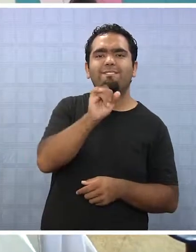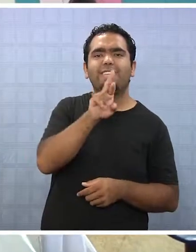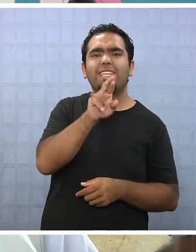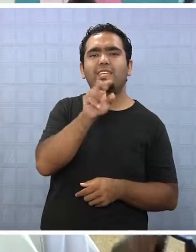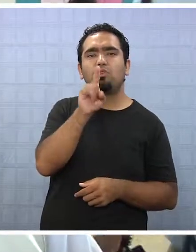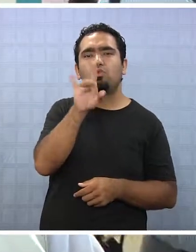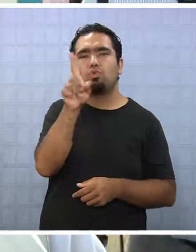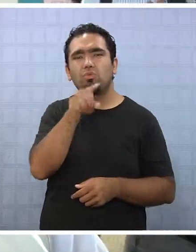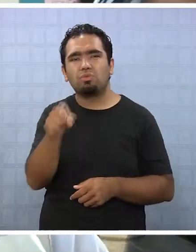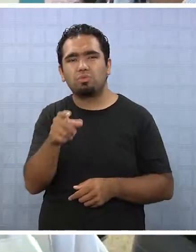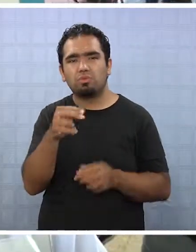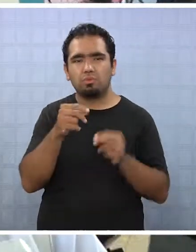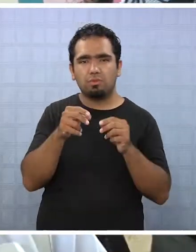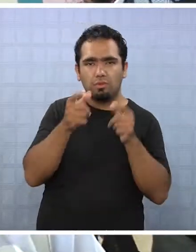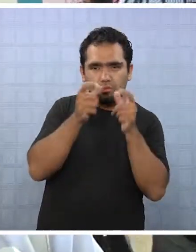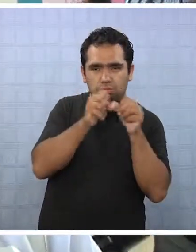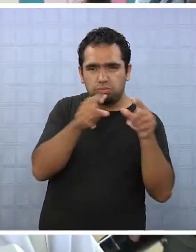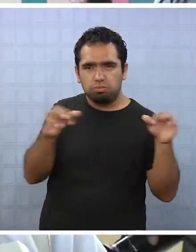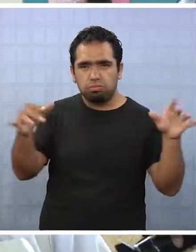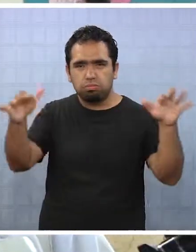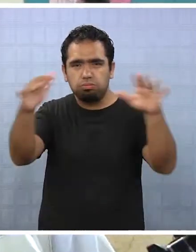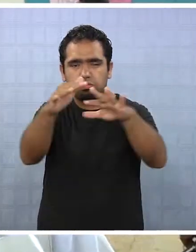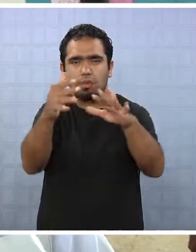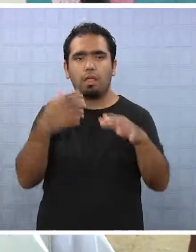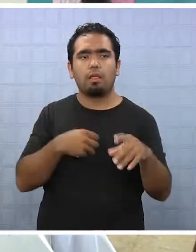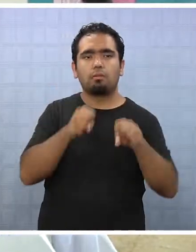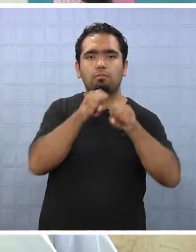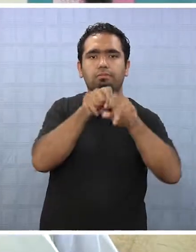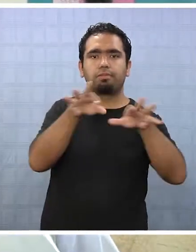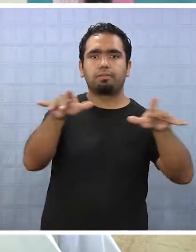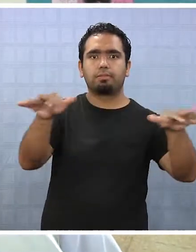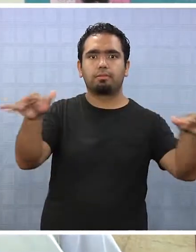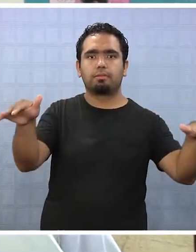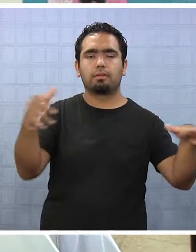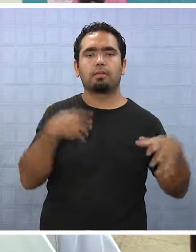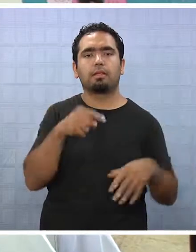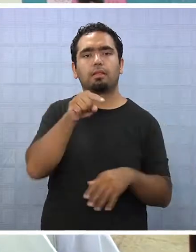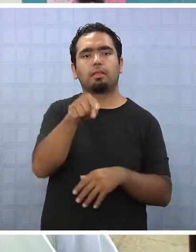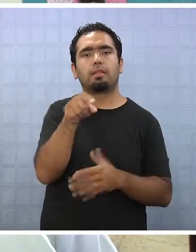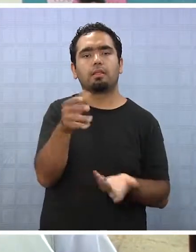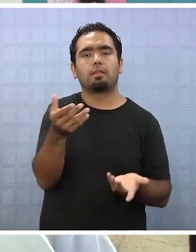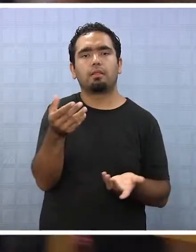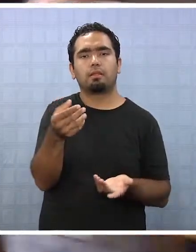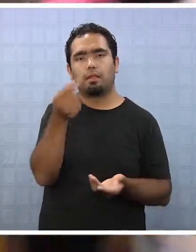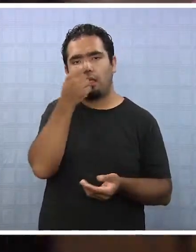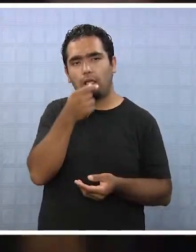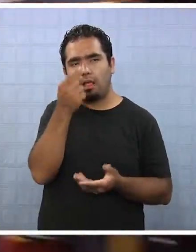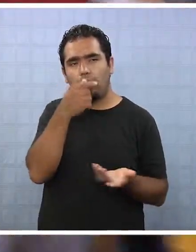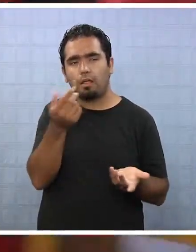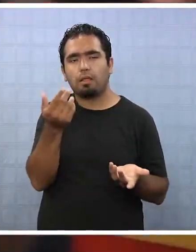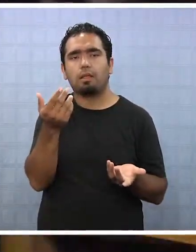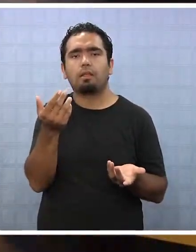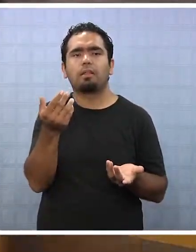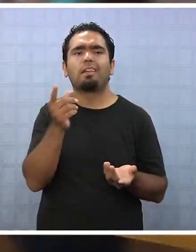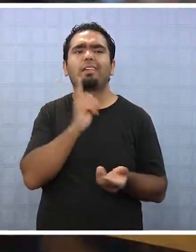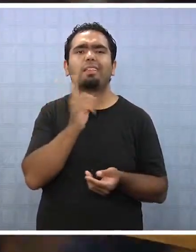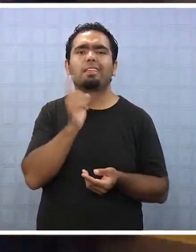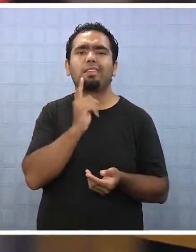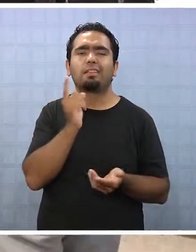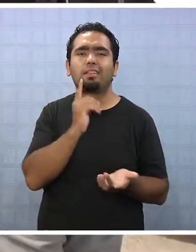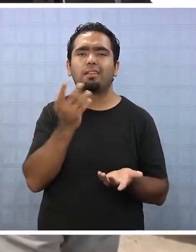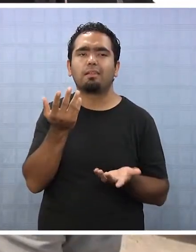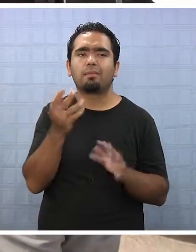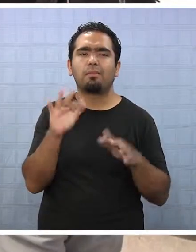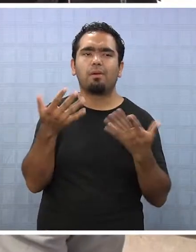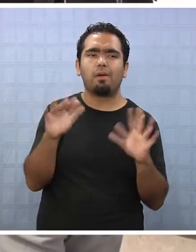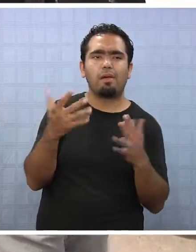su circulación y la influenza empieza a presentarse con mayor frecuencia en más o menos como